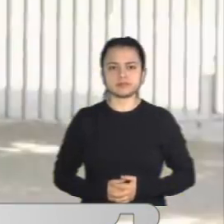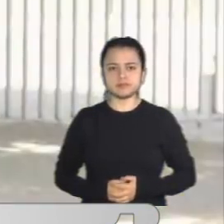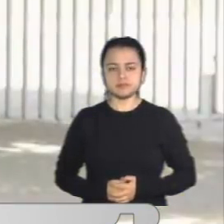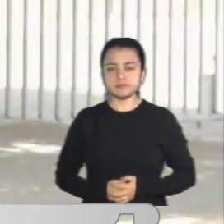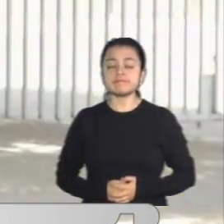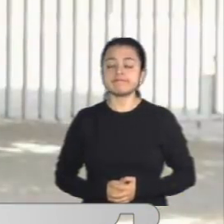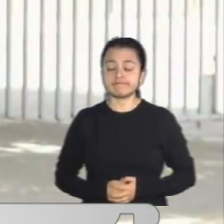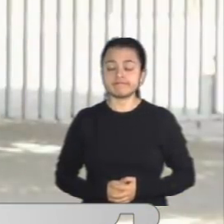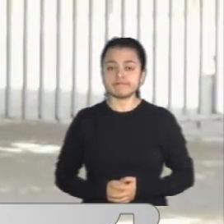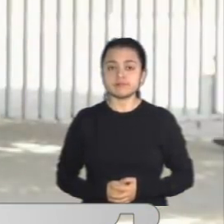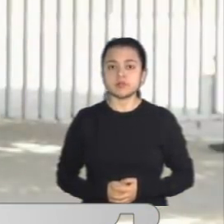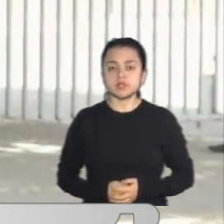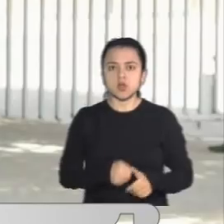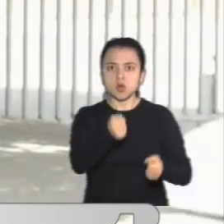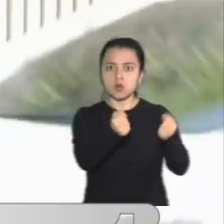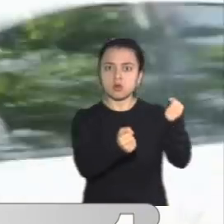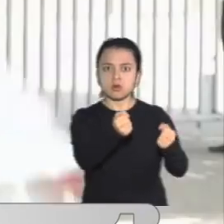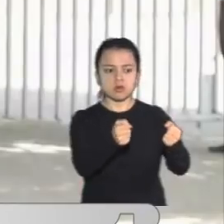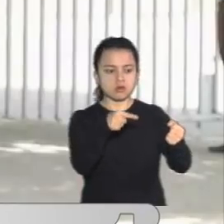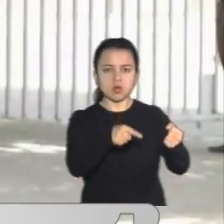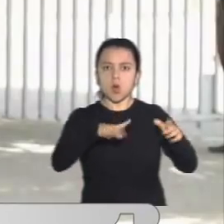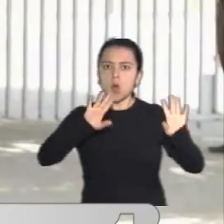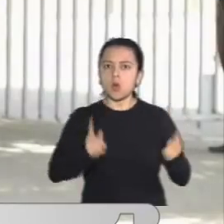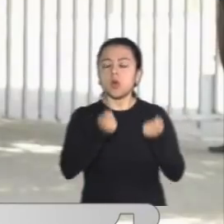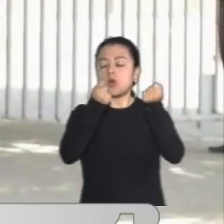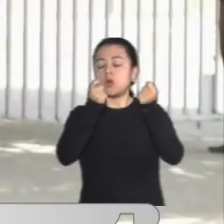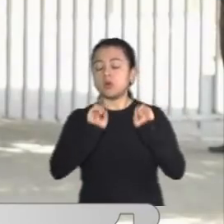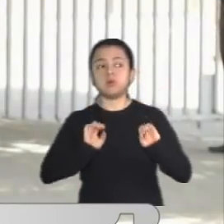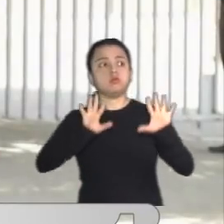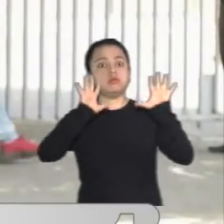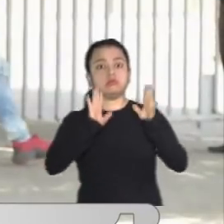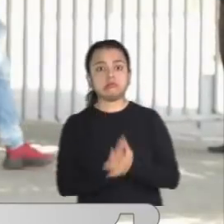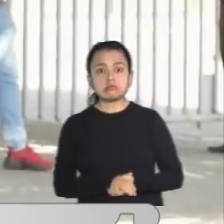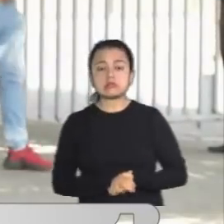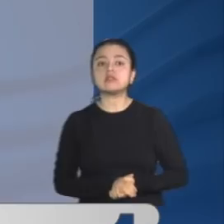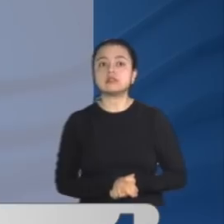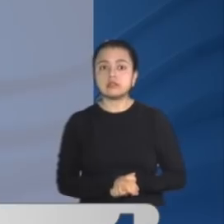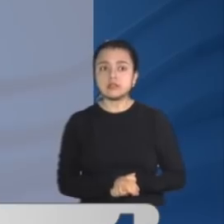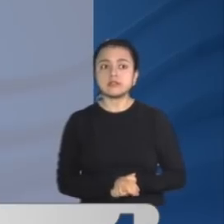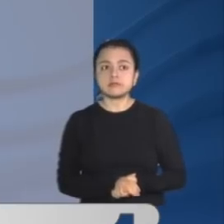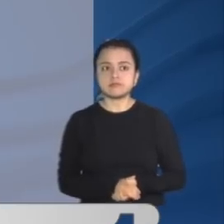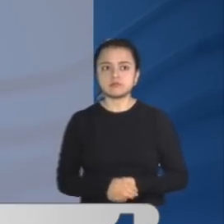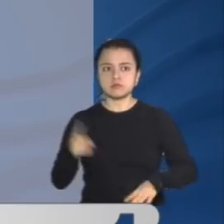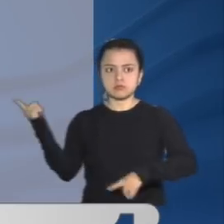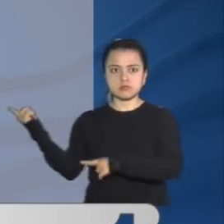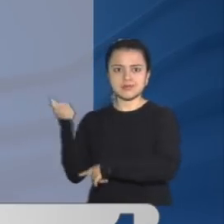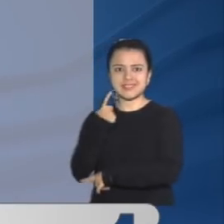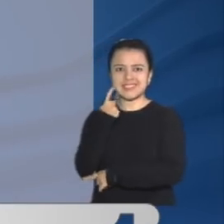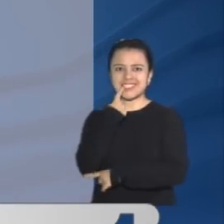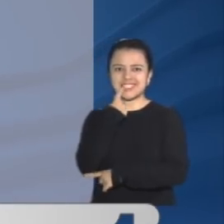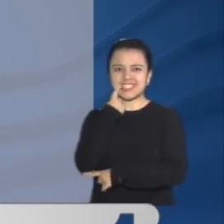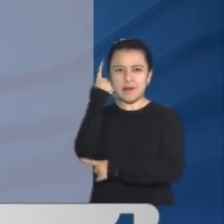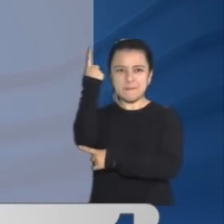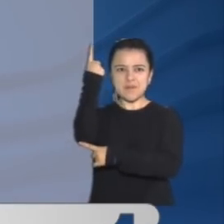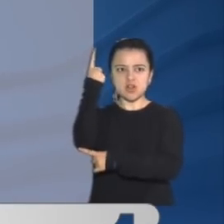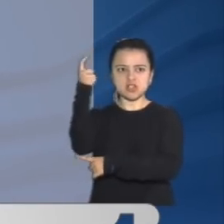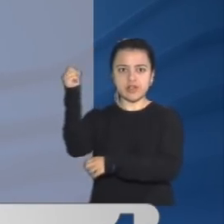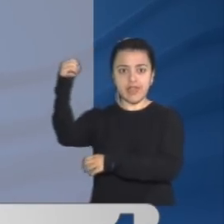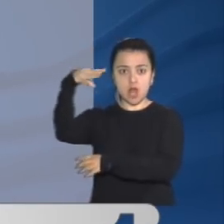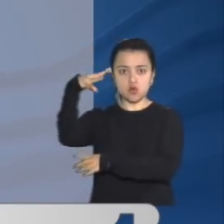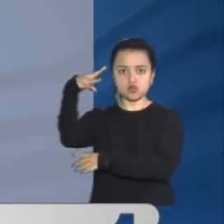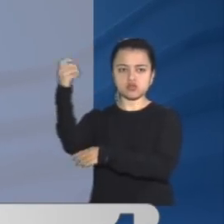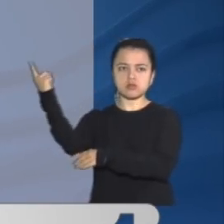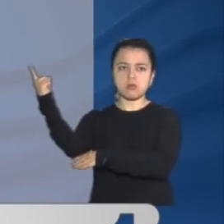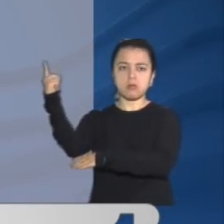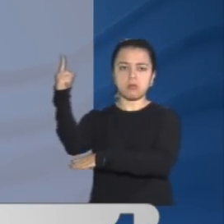Y un conductor se salvó milagrosamente después de que le cayera un poste de energía en momentos en que